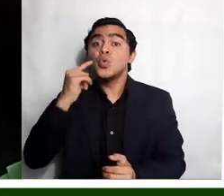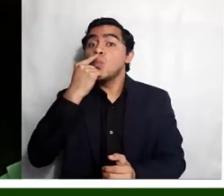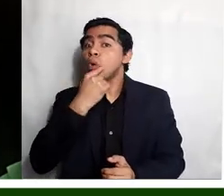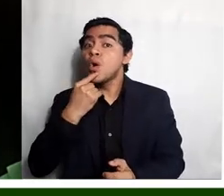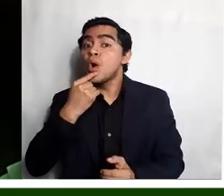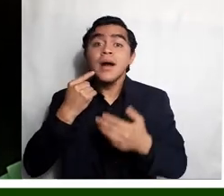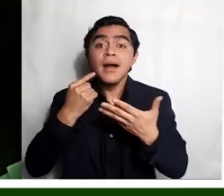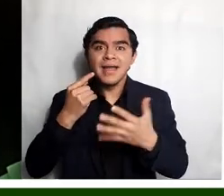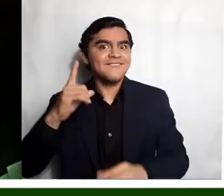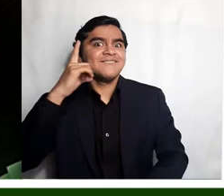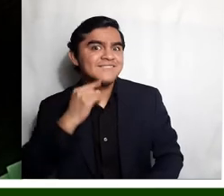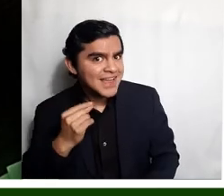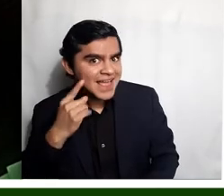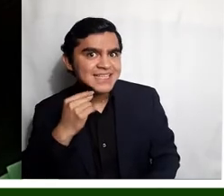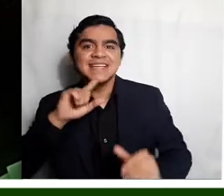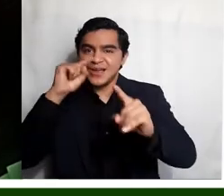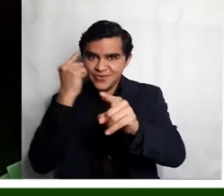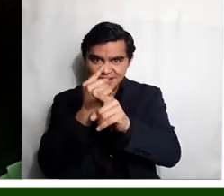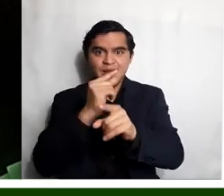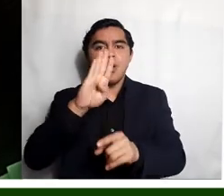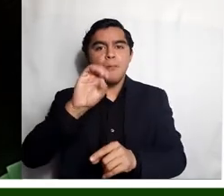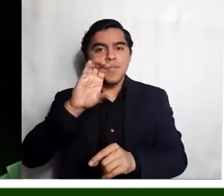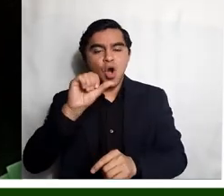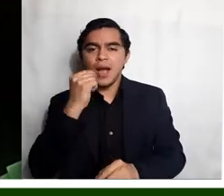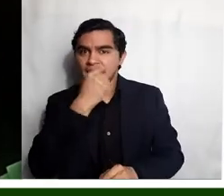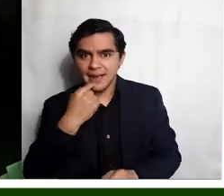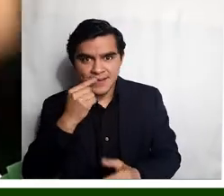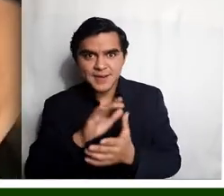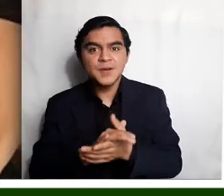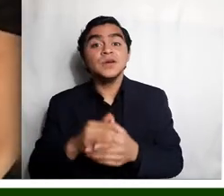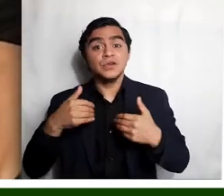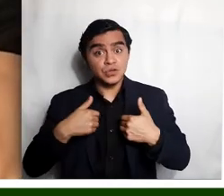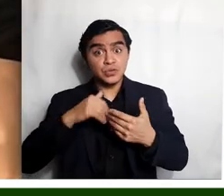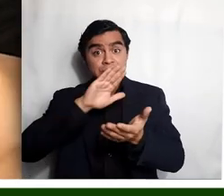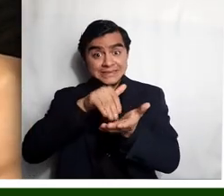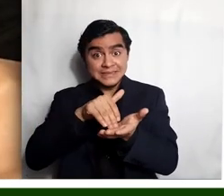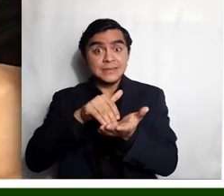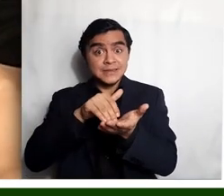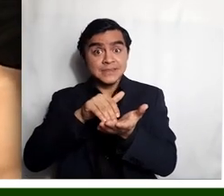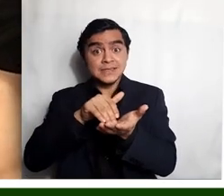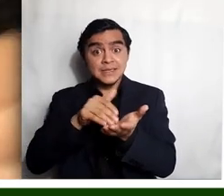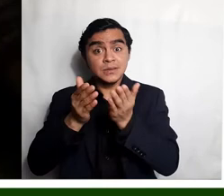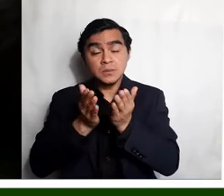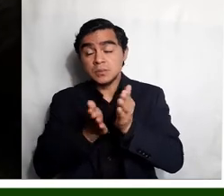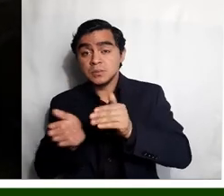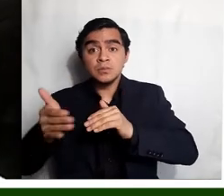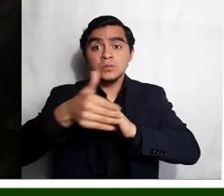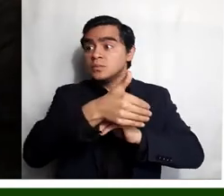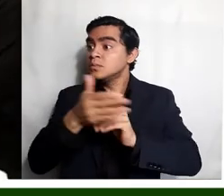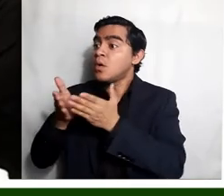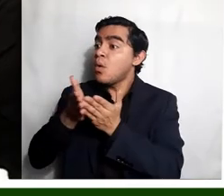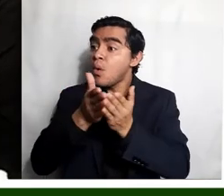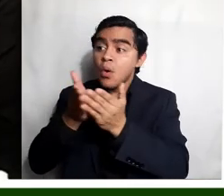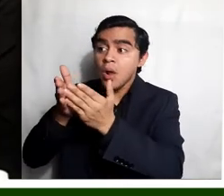su boca. Boca, muy bien. En medio del puerto con velas y flores, se aleja